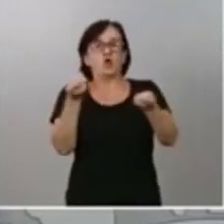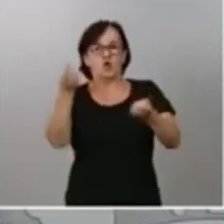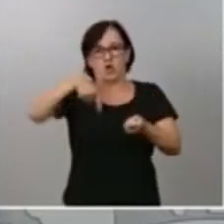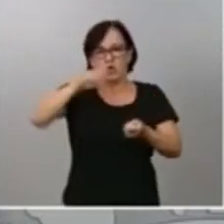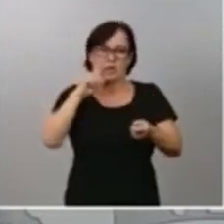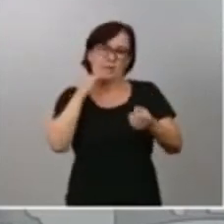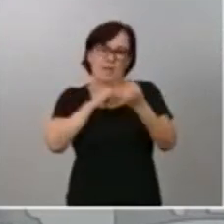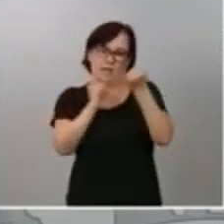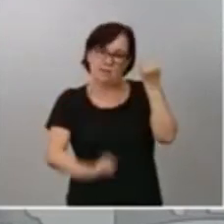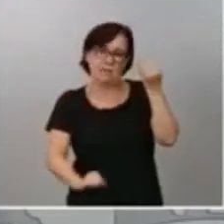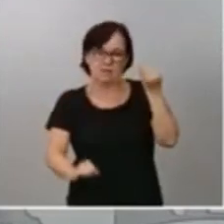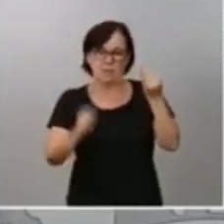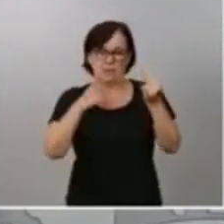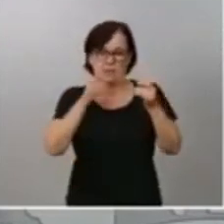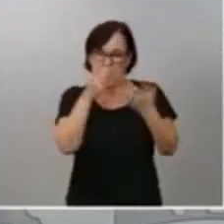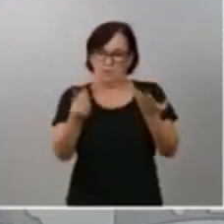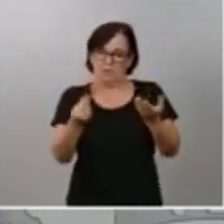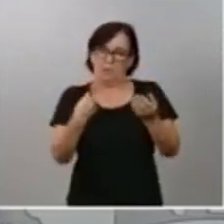vista multilateral.